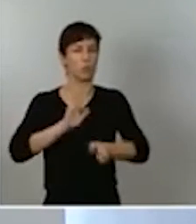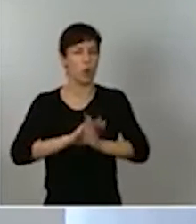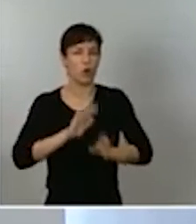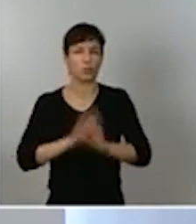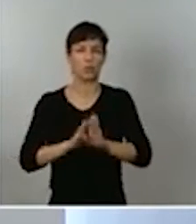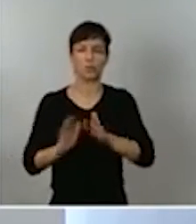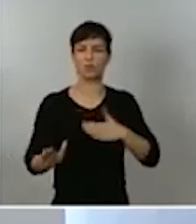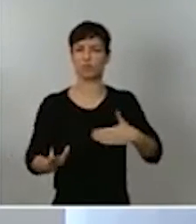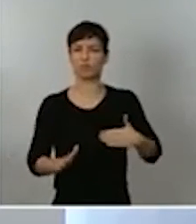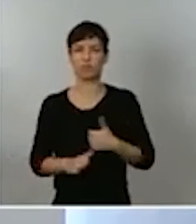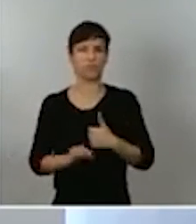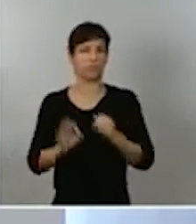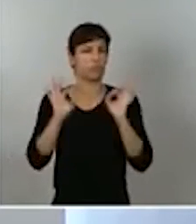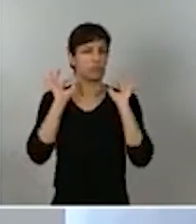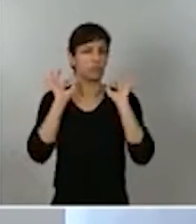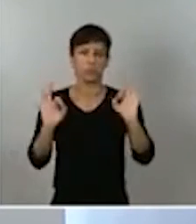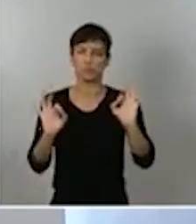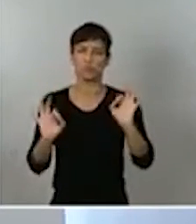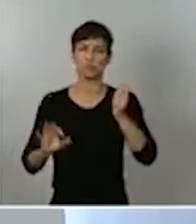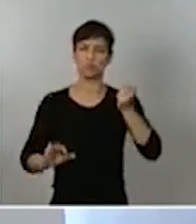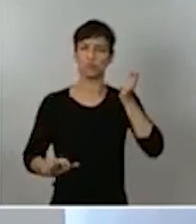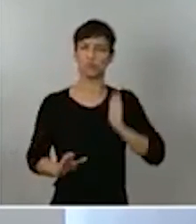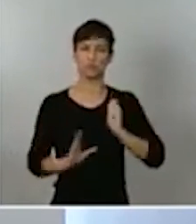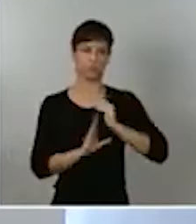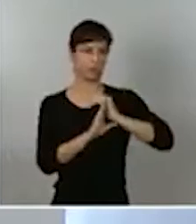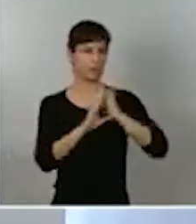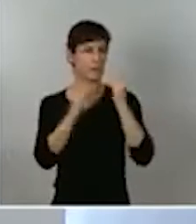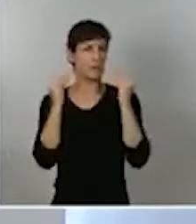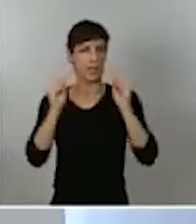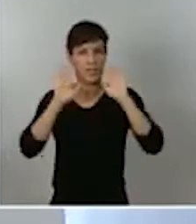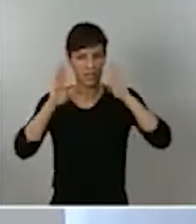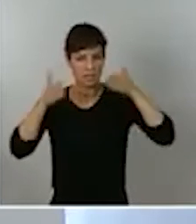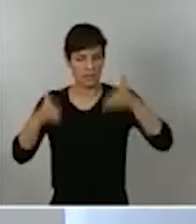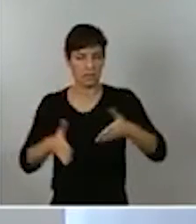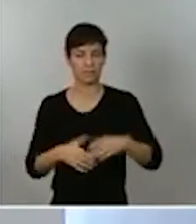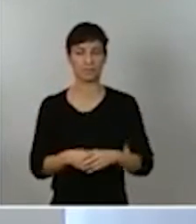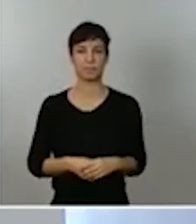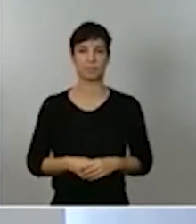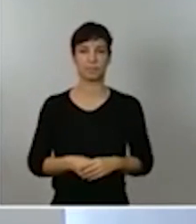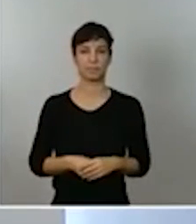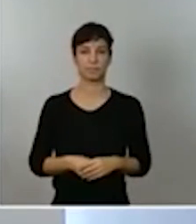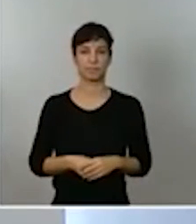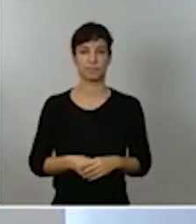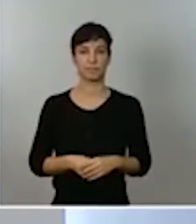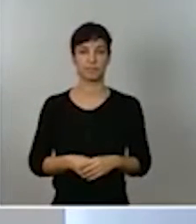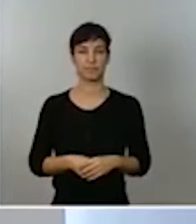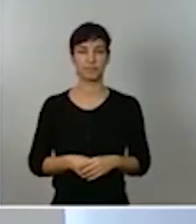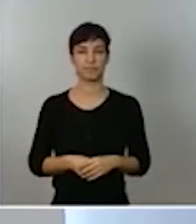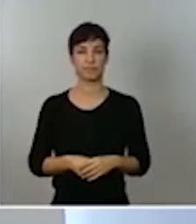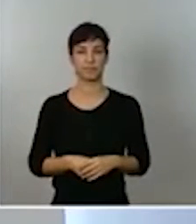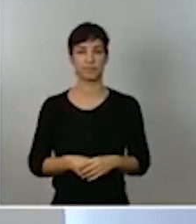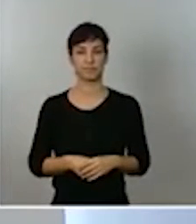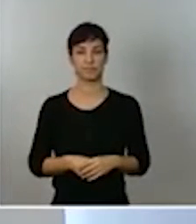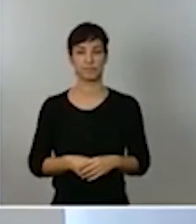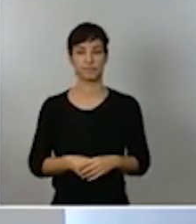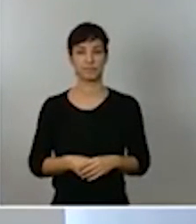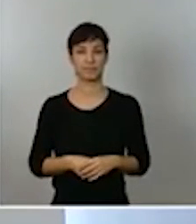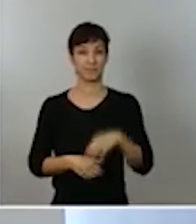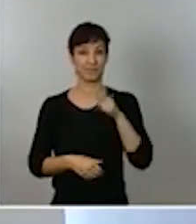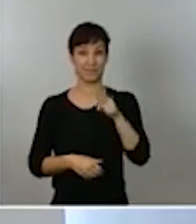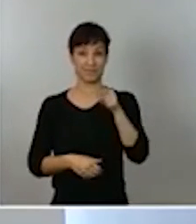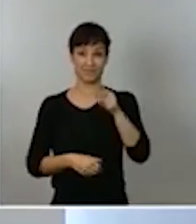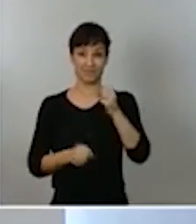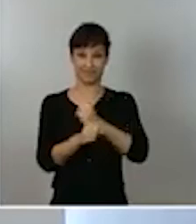las mismas cotas de profesionalidad y de dedicación. Esa, esa y no otra, es fundamentalmente la misión que van a seguir